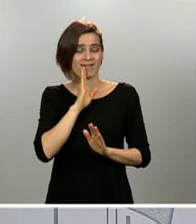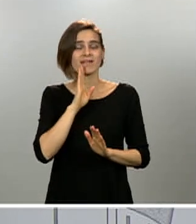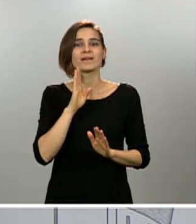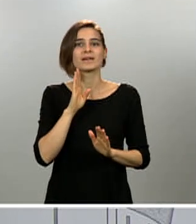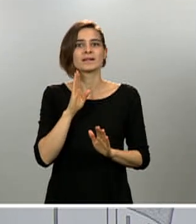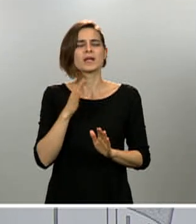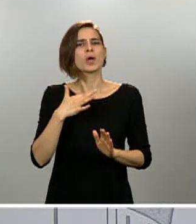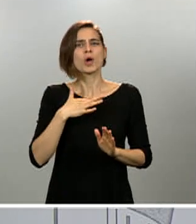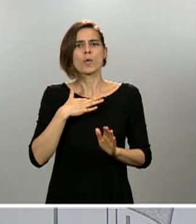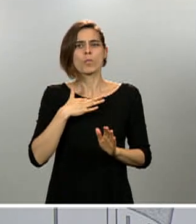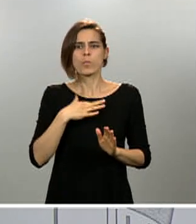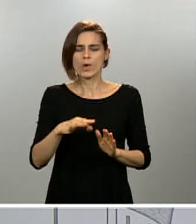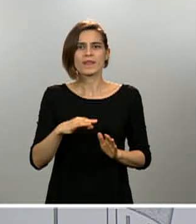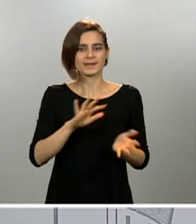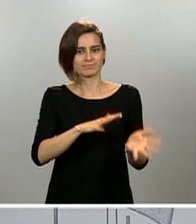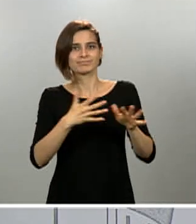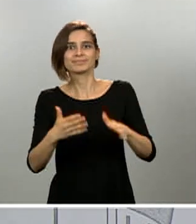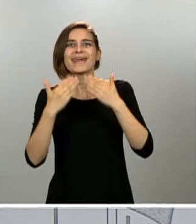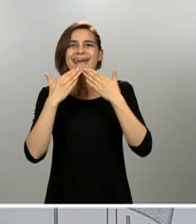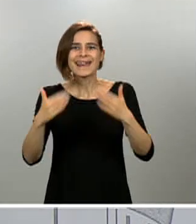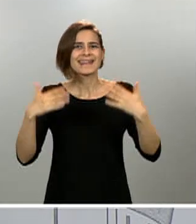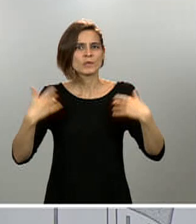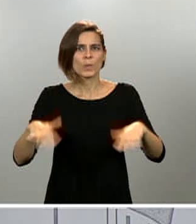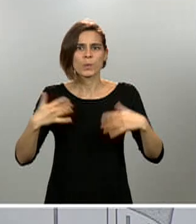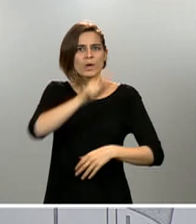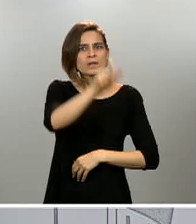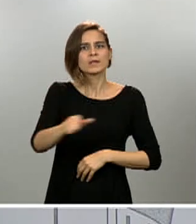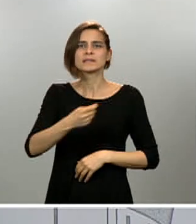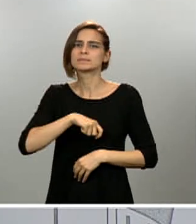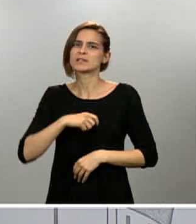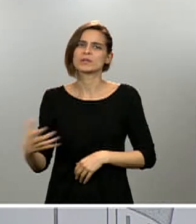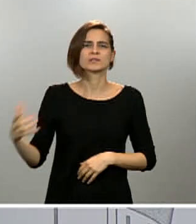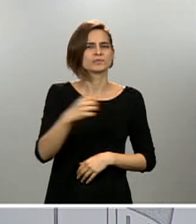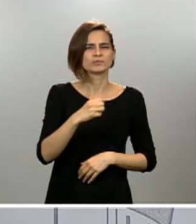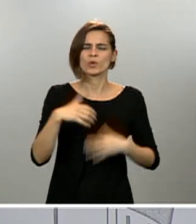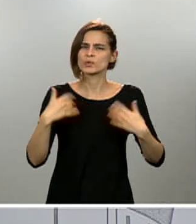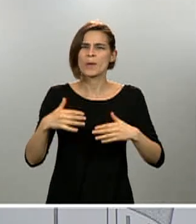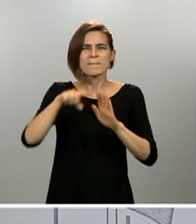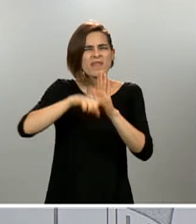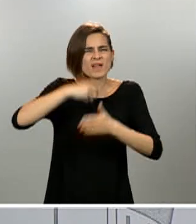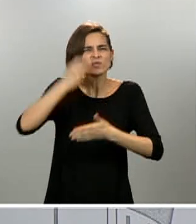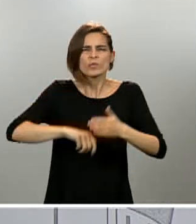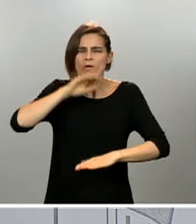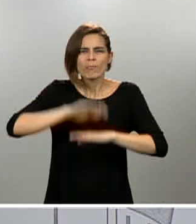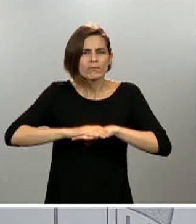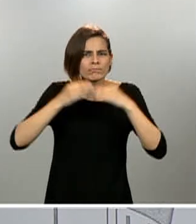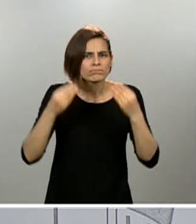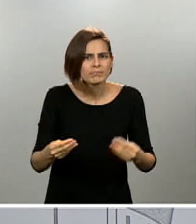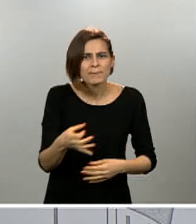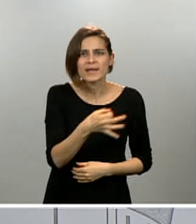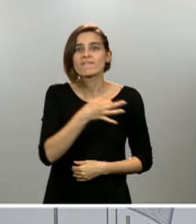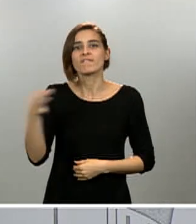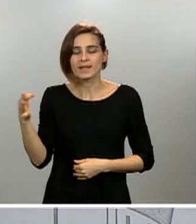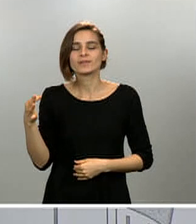gracias al esfuerzo ejemplar del conjunto de españoles en el cumplimiento de unas medidas muy drásticas se tienen que poner en práctica siguiendo las